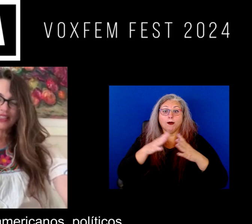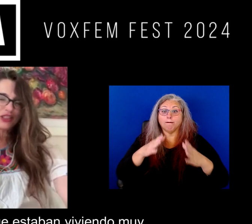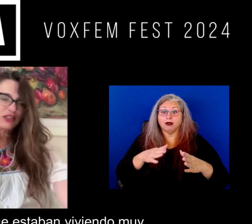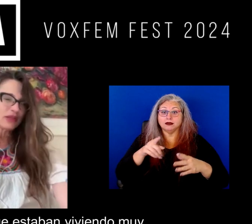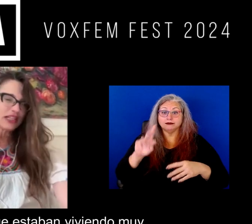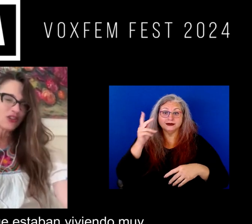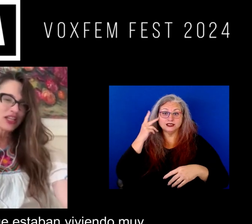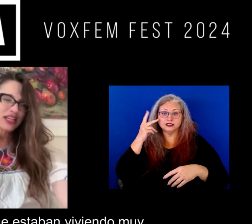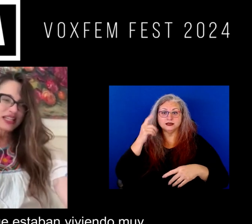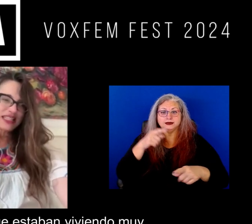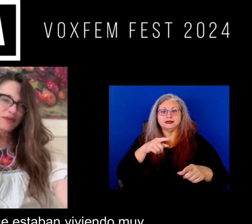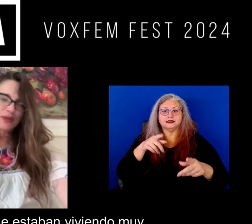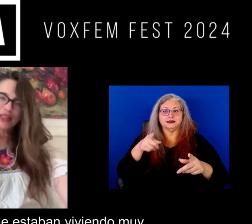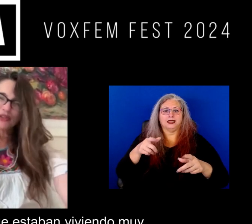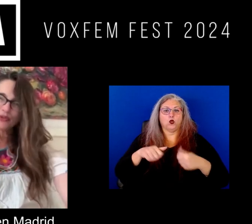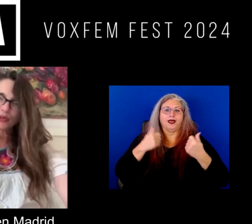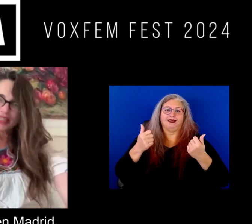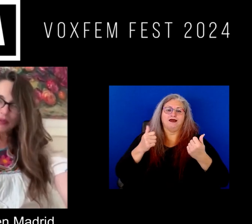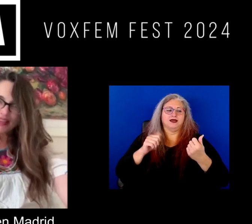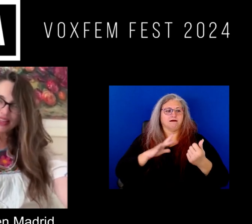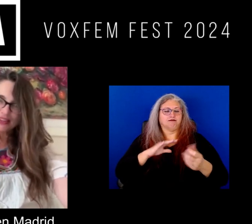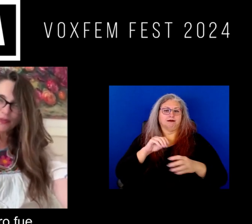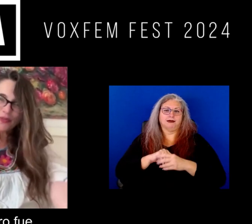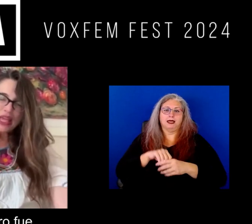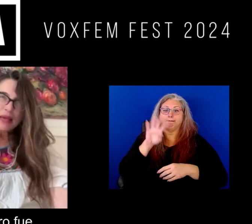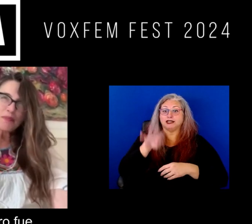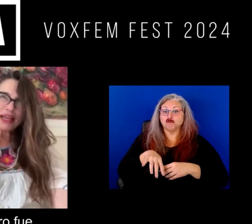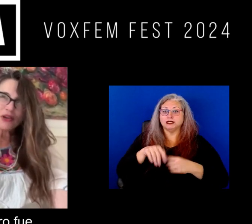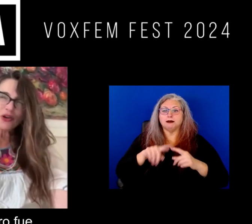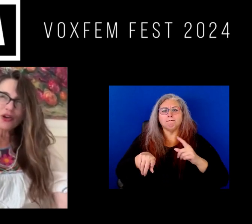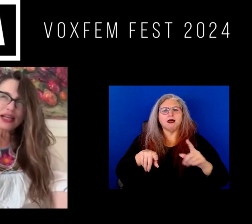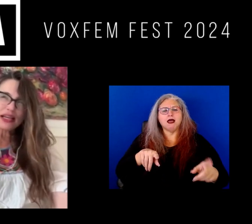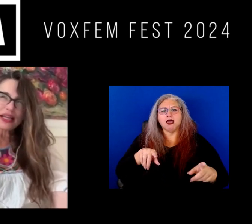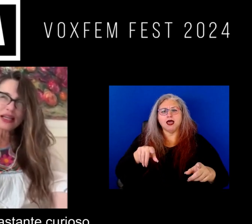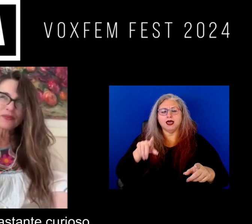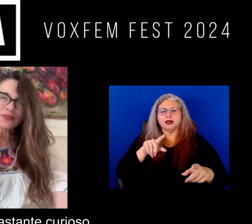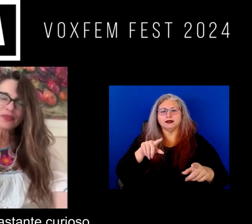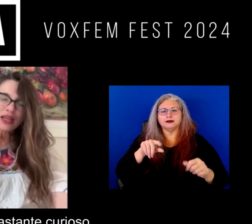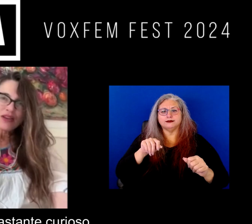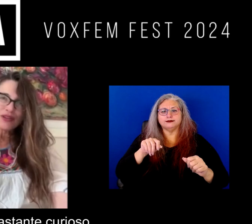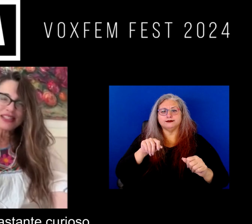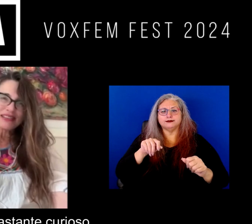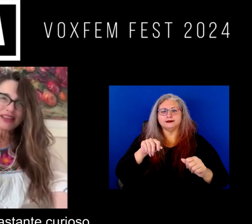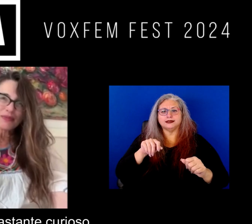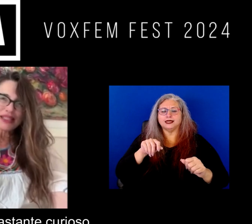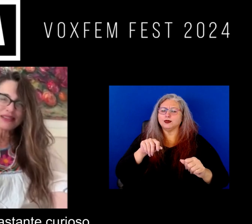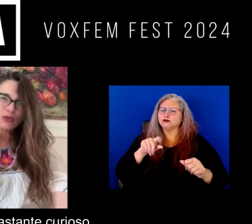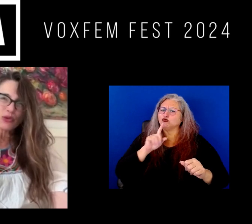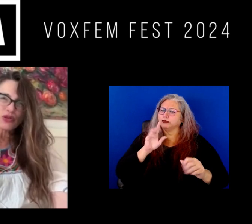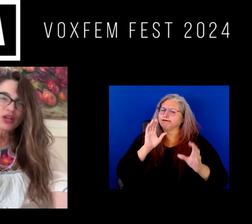políticos latinoamericanos que estaban viviendo muy bien en Madrid pero fue bastante